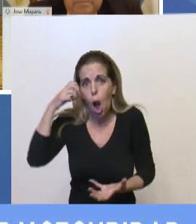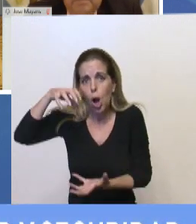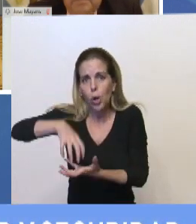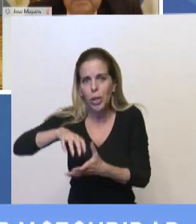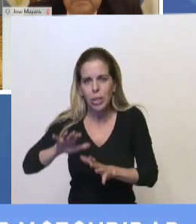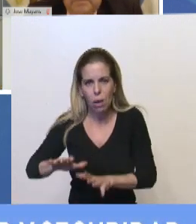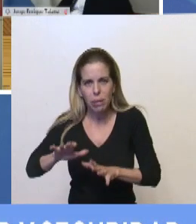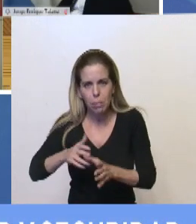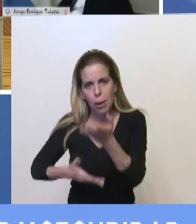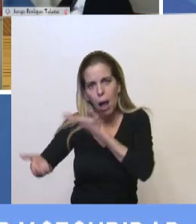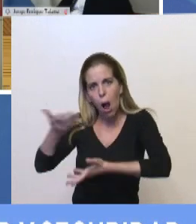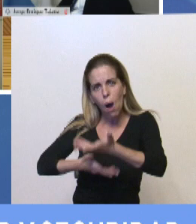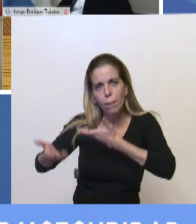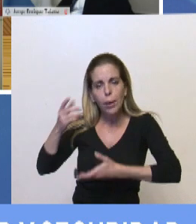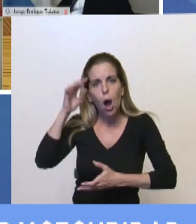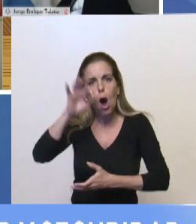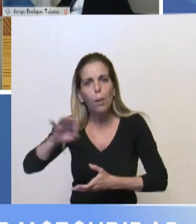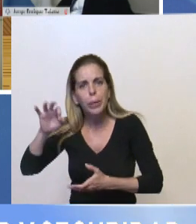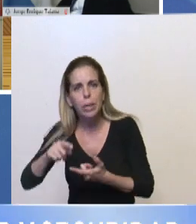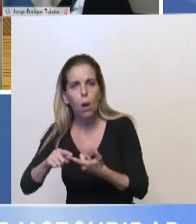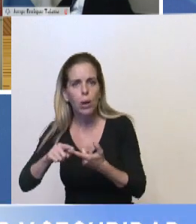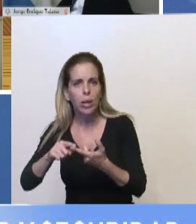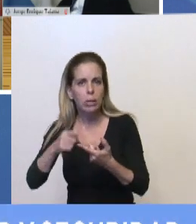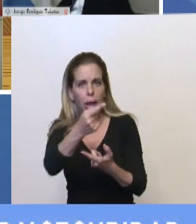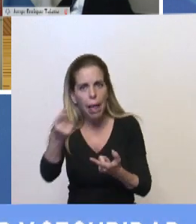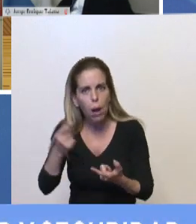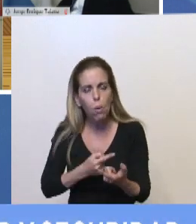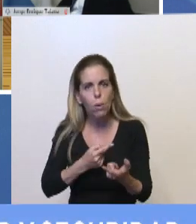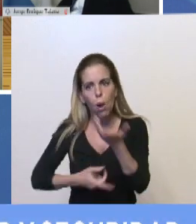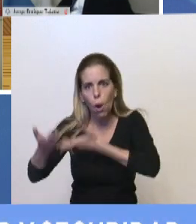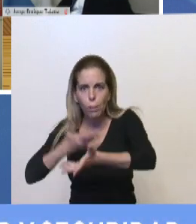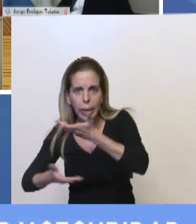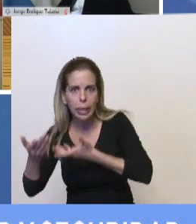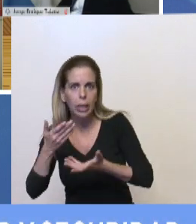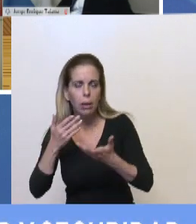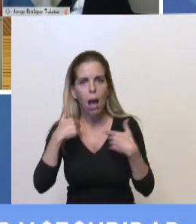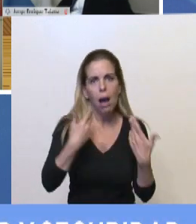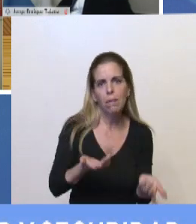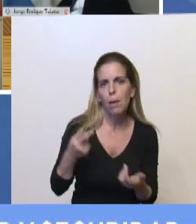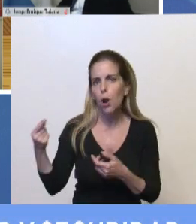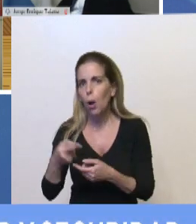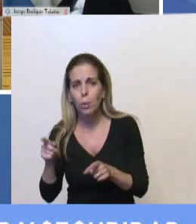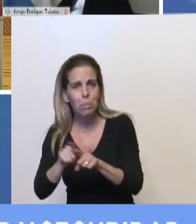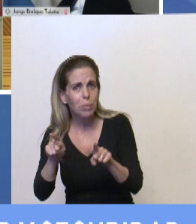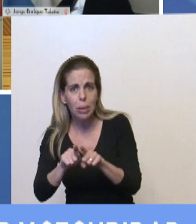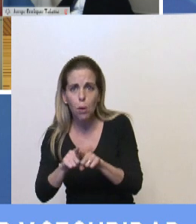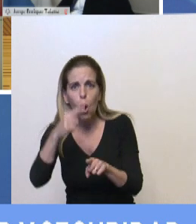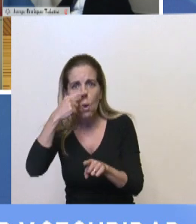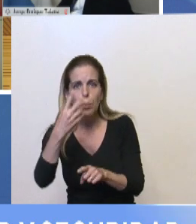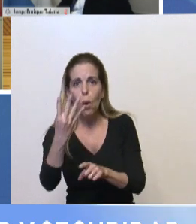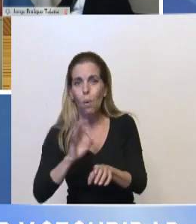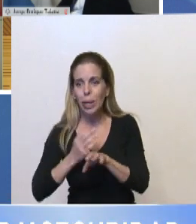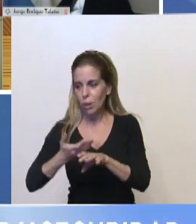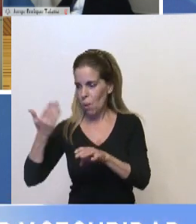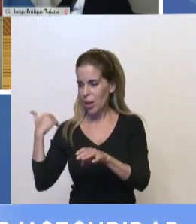para que intercambiemos opiniones, para que mejoremos la norma, tal como se hizo en los cuatro años de gestión anterior. De